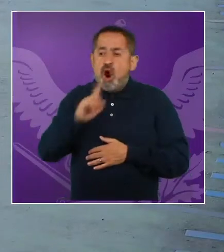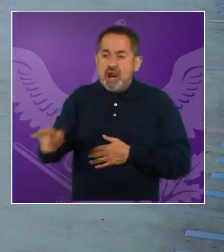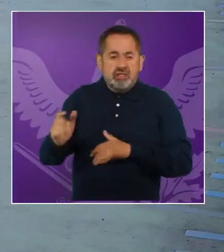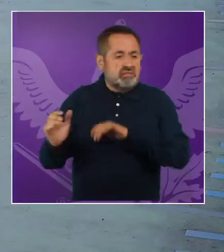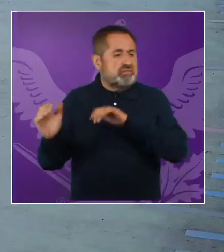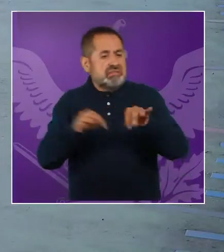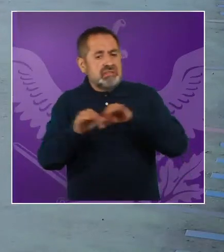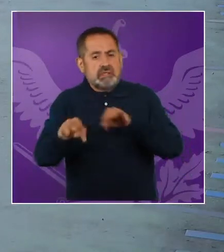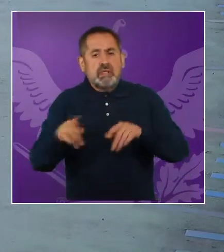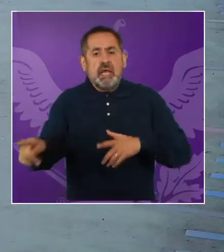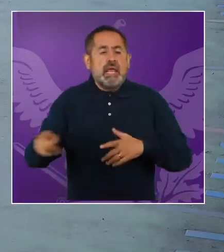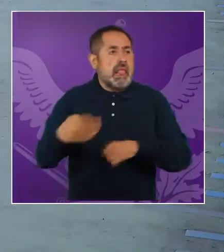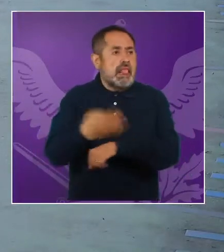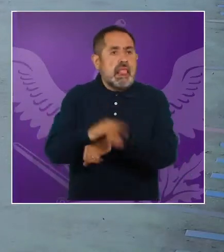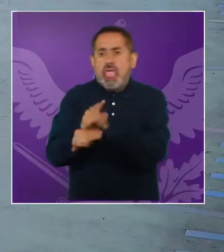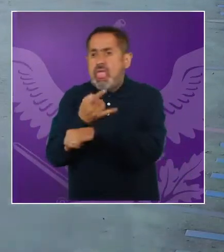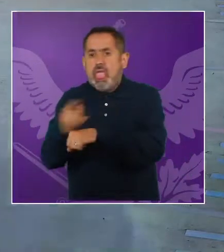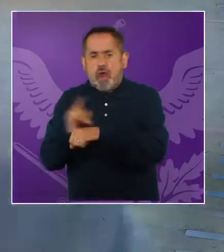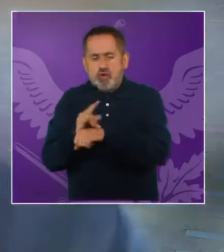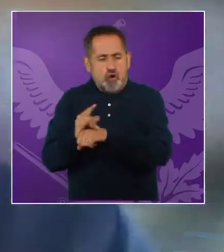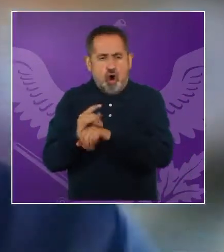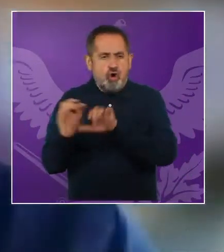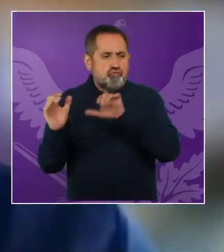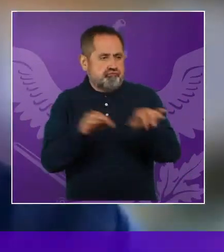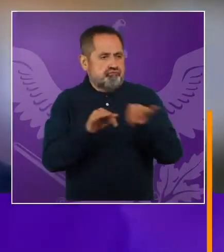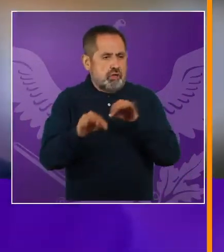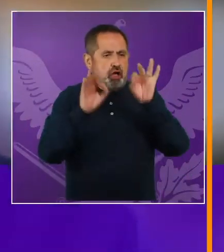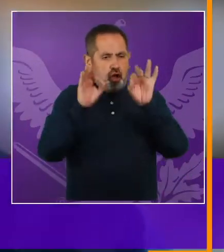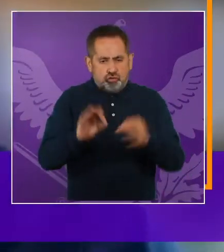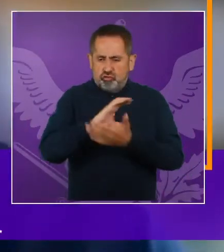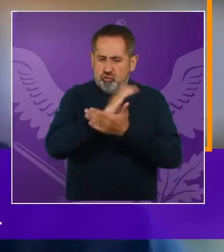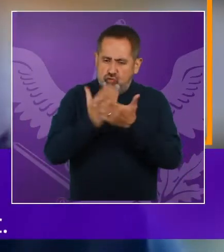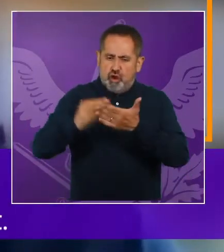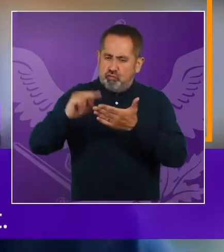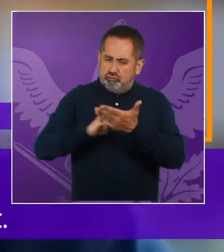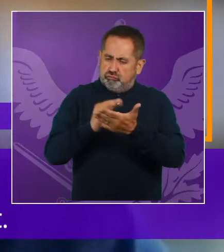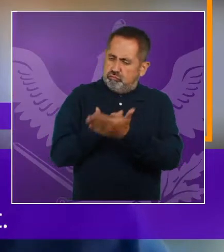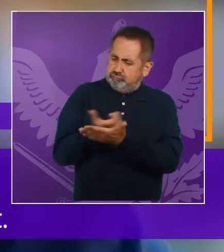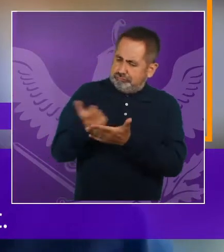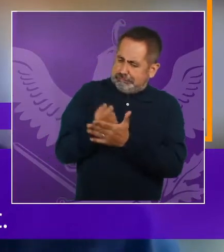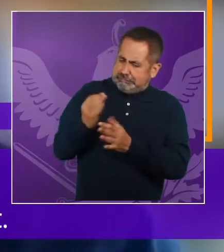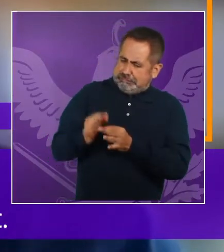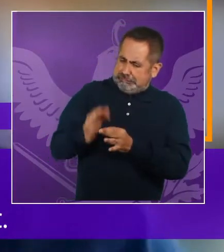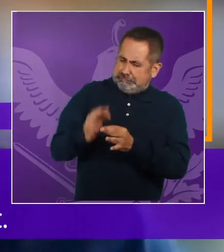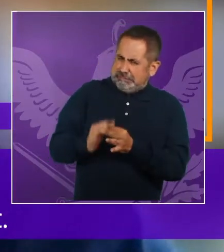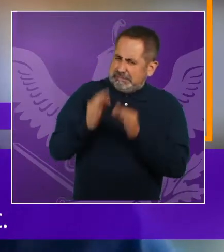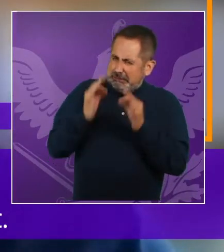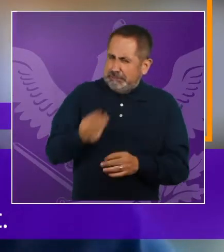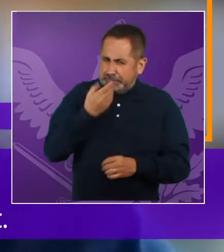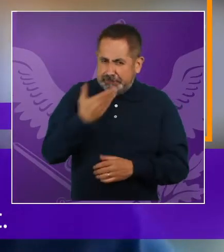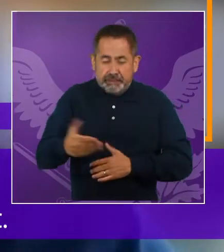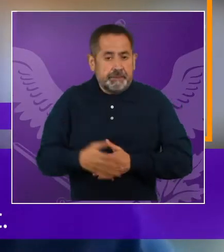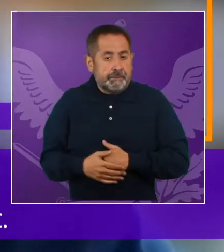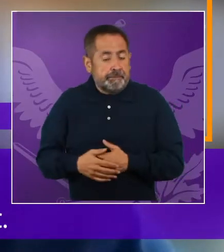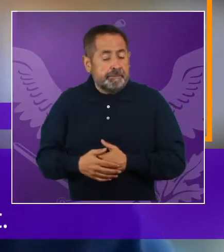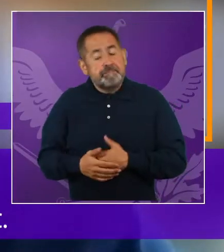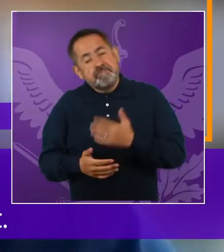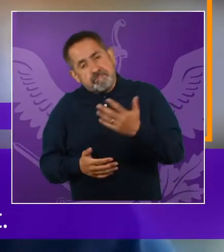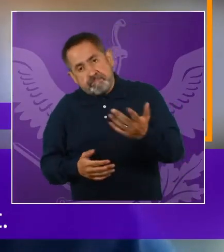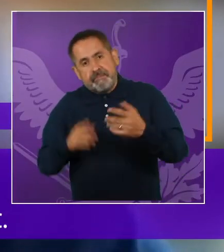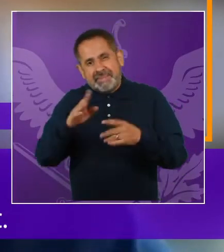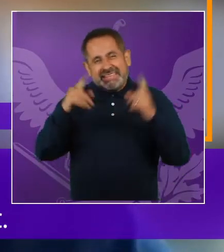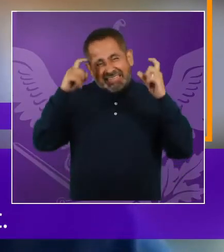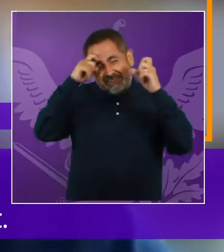las trabajadoras del hogar pasar de la informalidad a la formalidad. También han habido pues